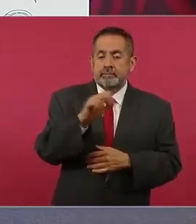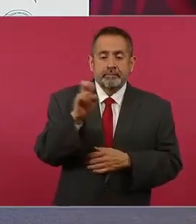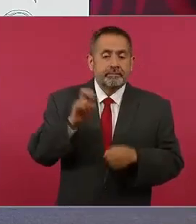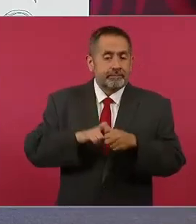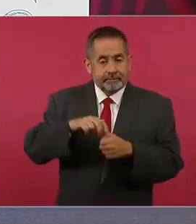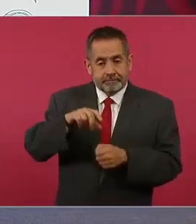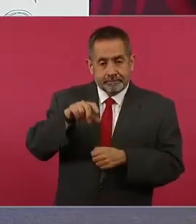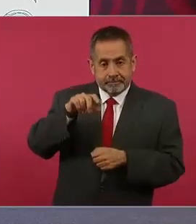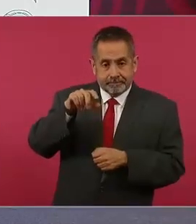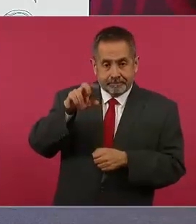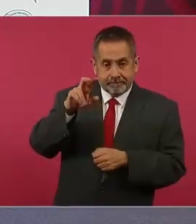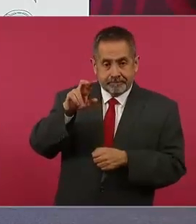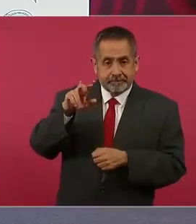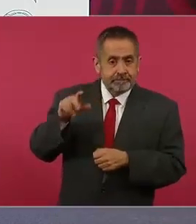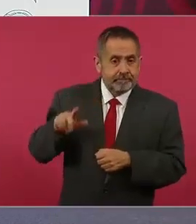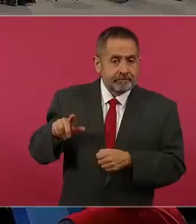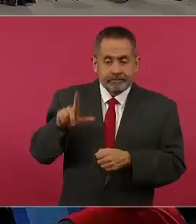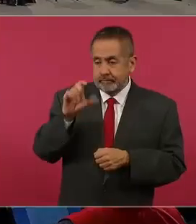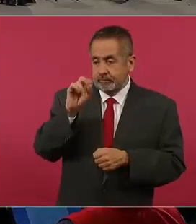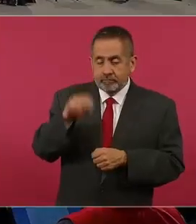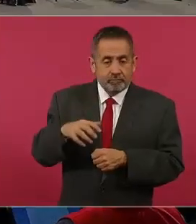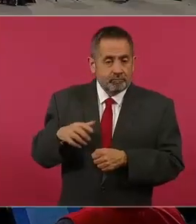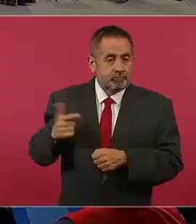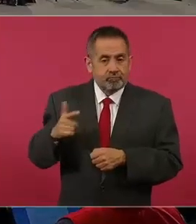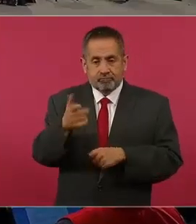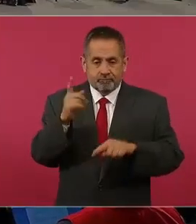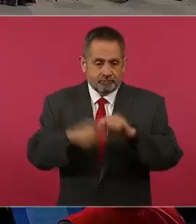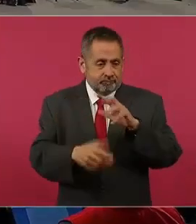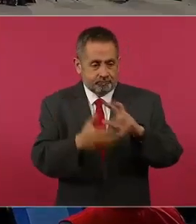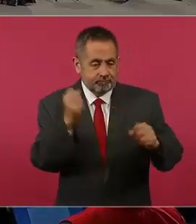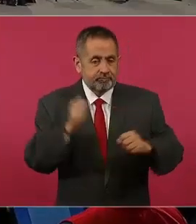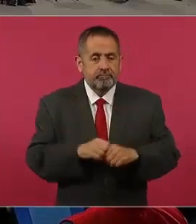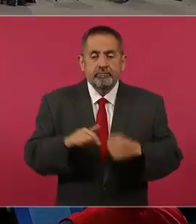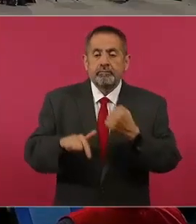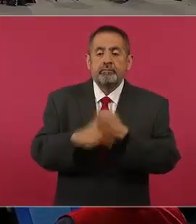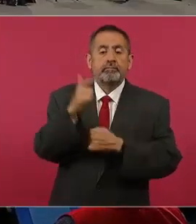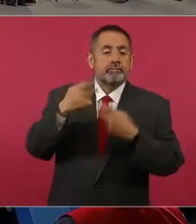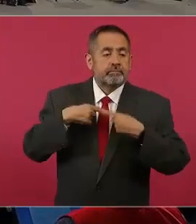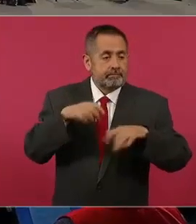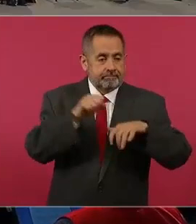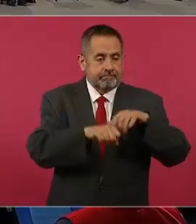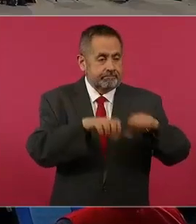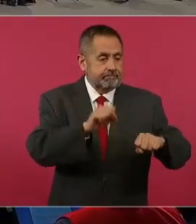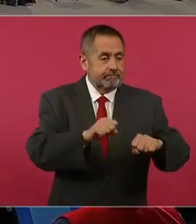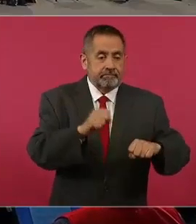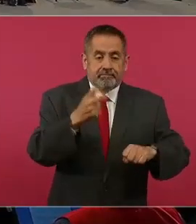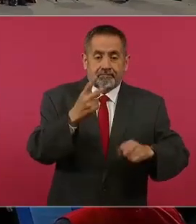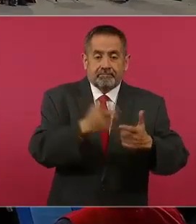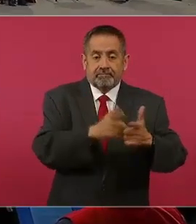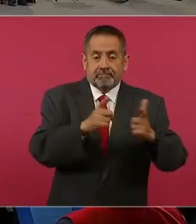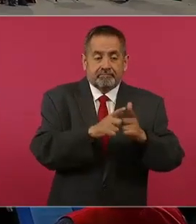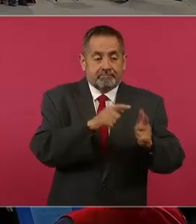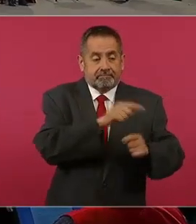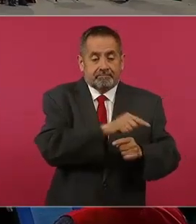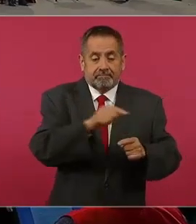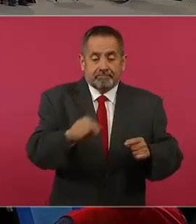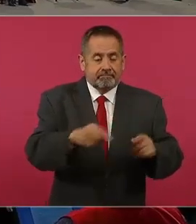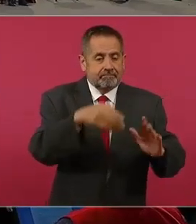por la venta y distribución de drogas. Fueron 12 detenidos y dos bandas delictivas afectadas. Adelante.